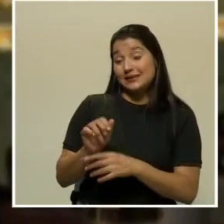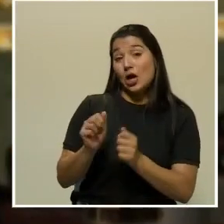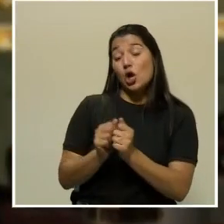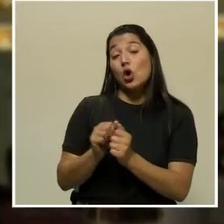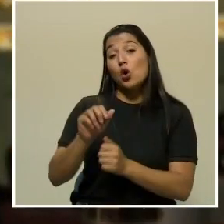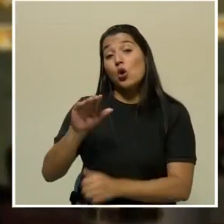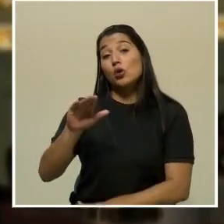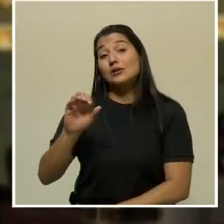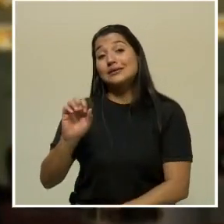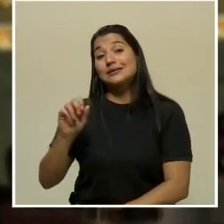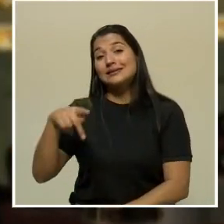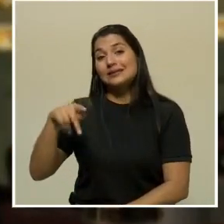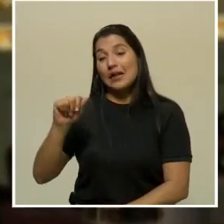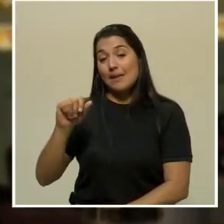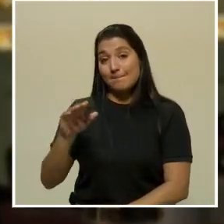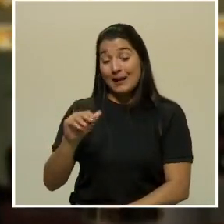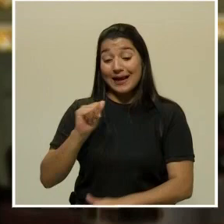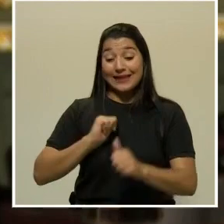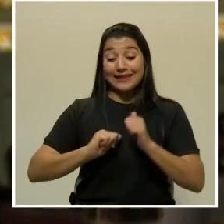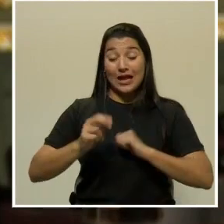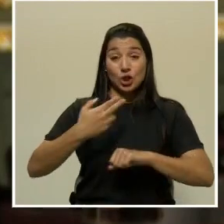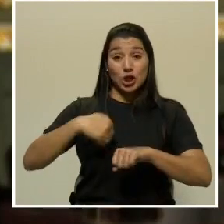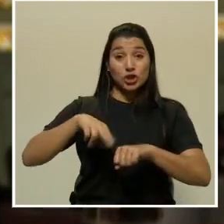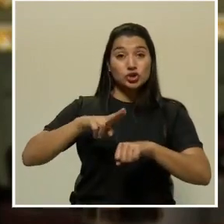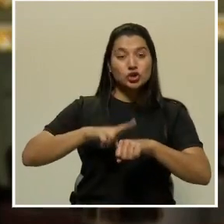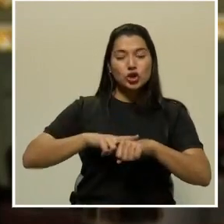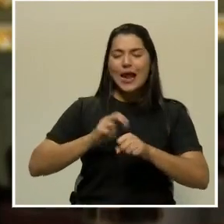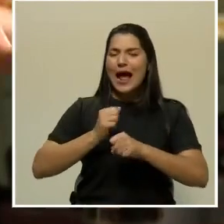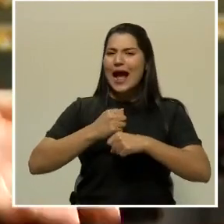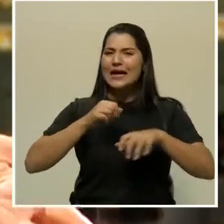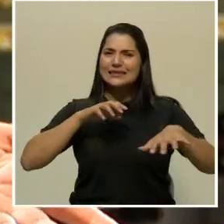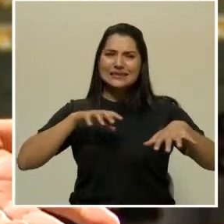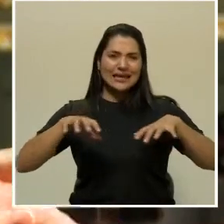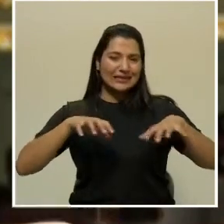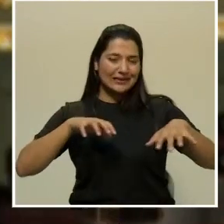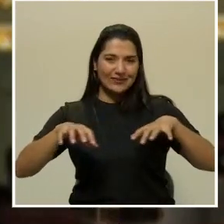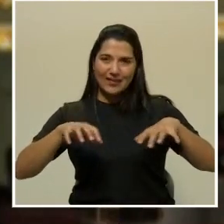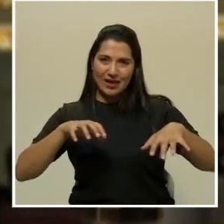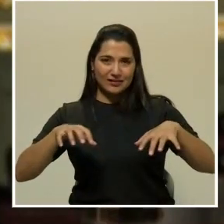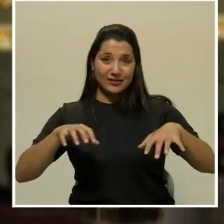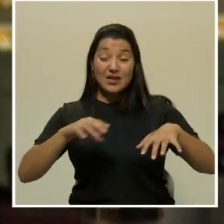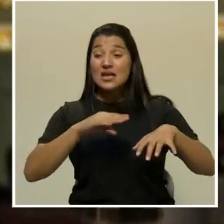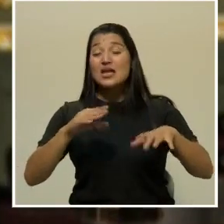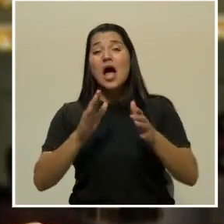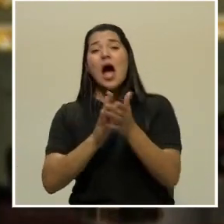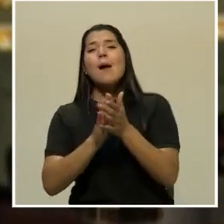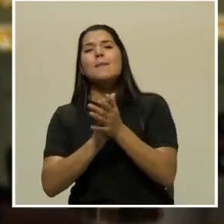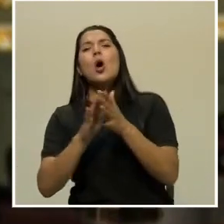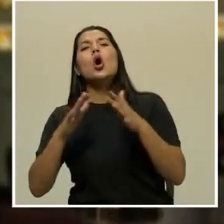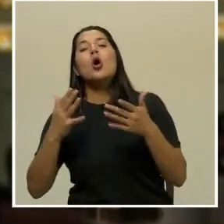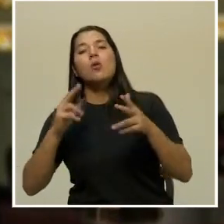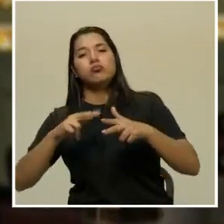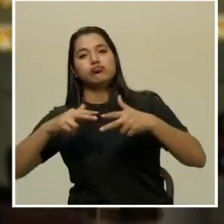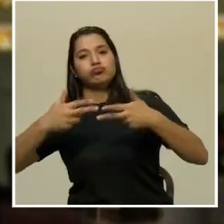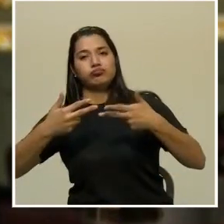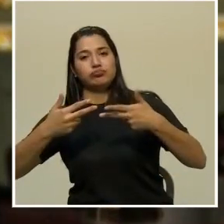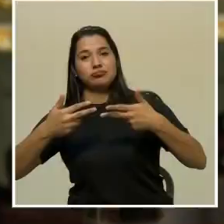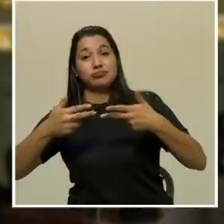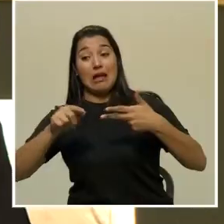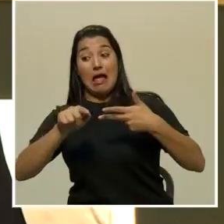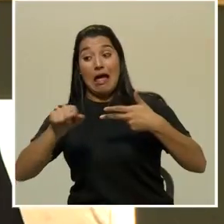Nacional atiende el espectáculo al máximo nivel y los aplausos ahora van a ser virtuales. Van a ser...